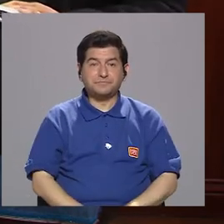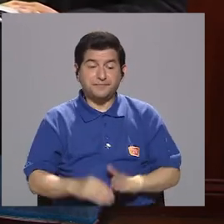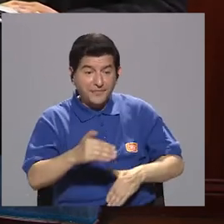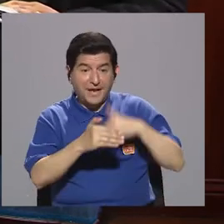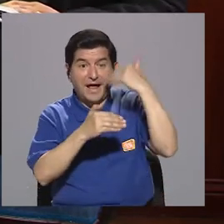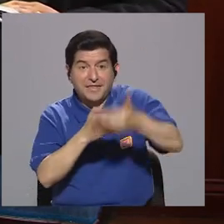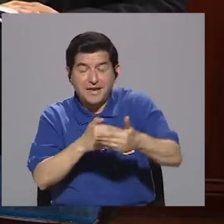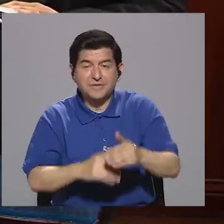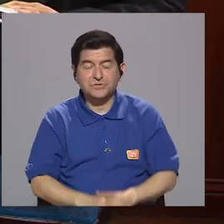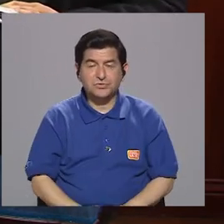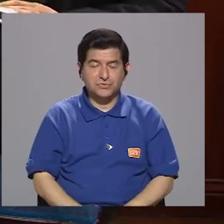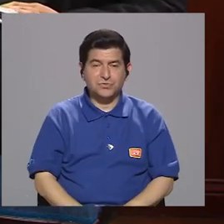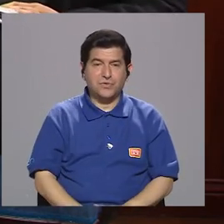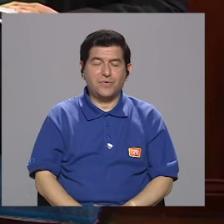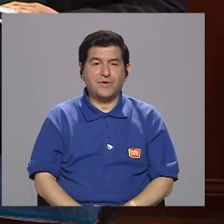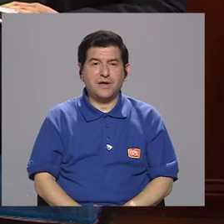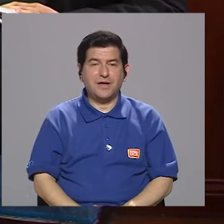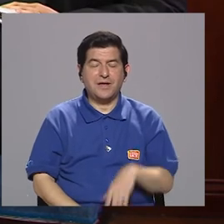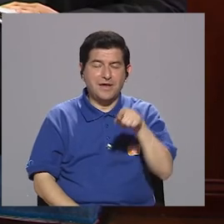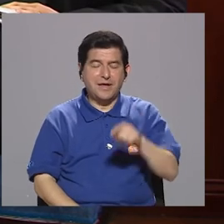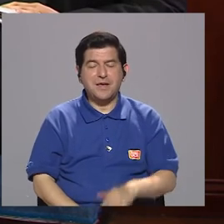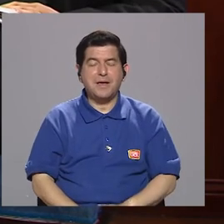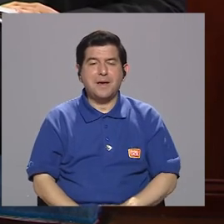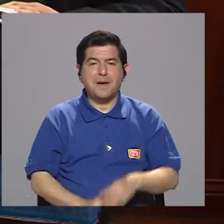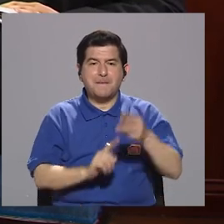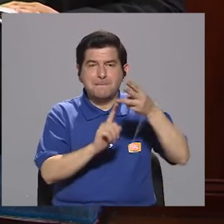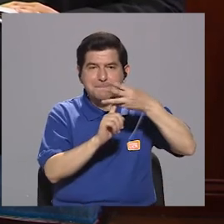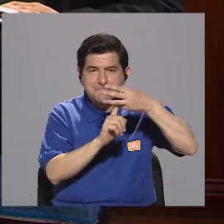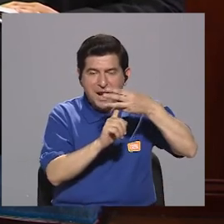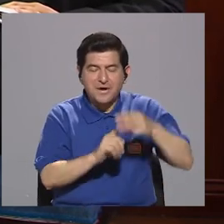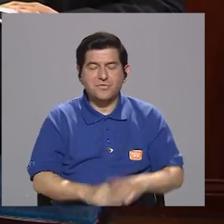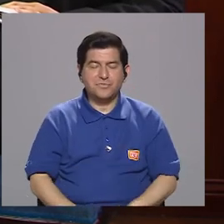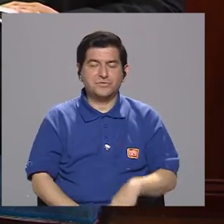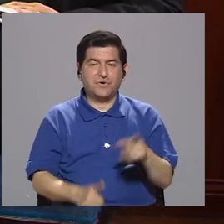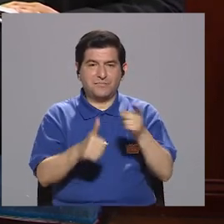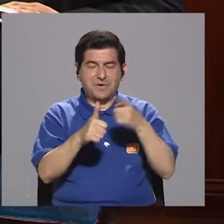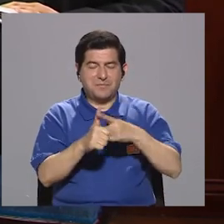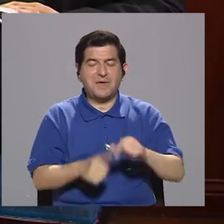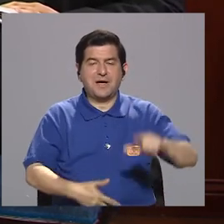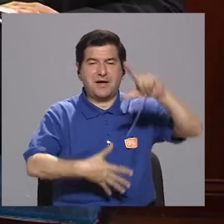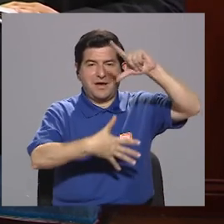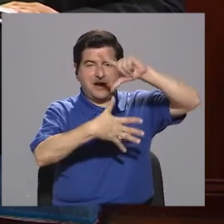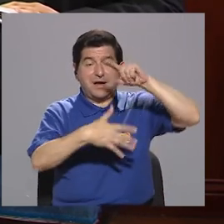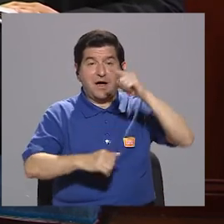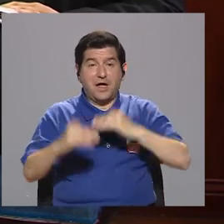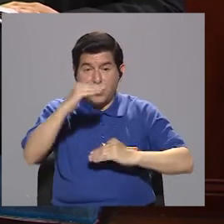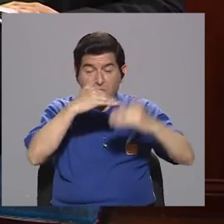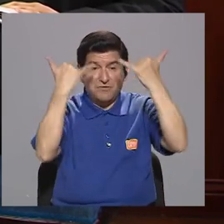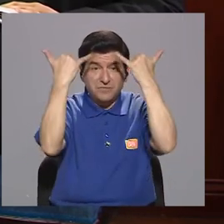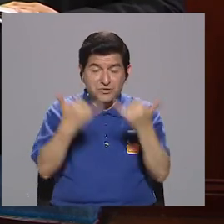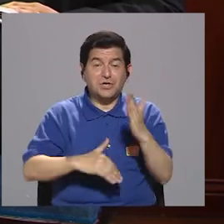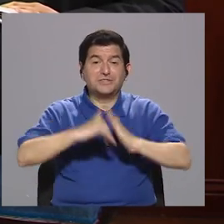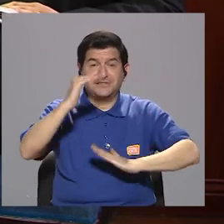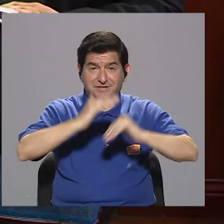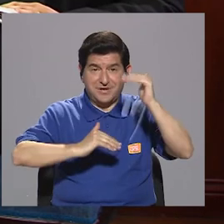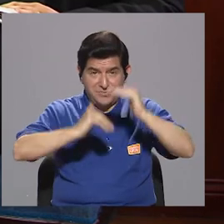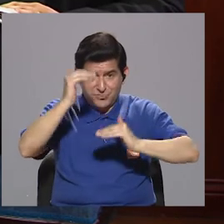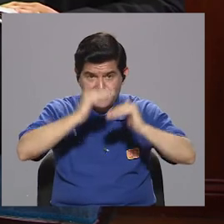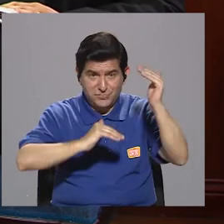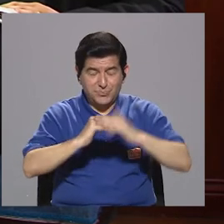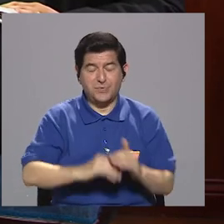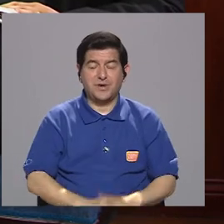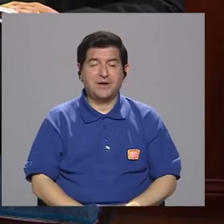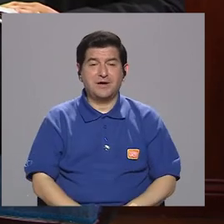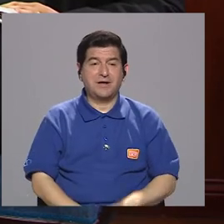adelantó y Microsoft decidió poner la sede regional para América Latina en un edificio que ya se está construyendo,